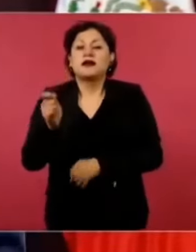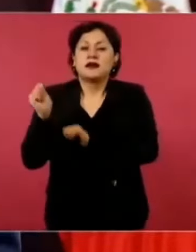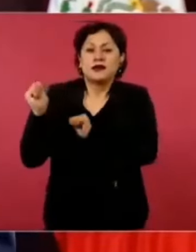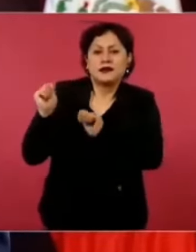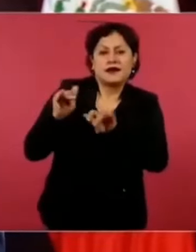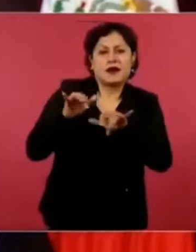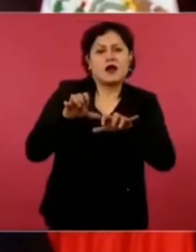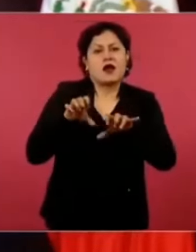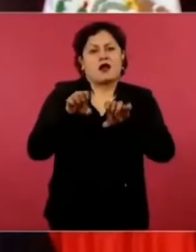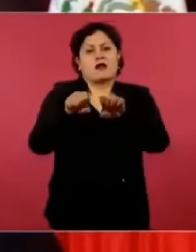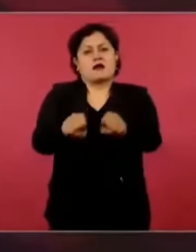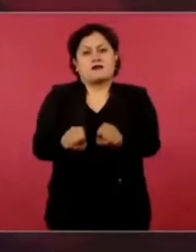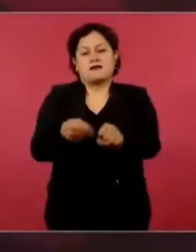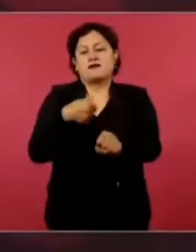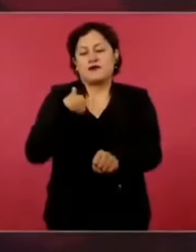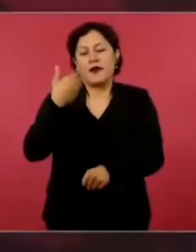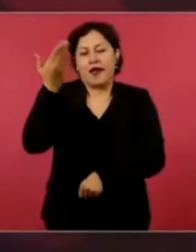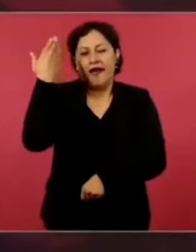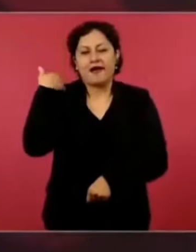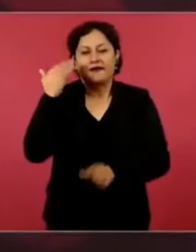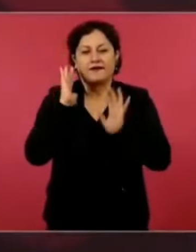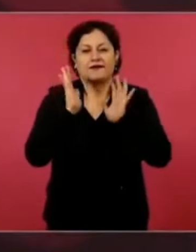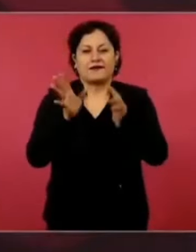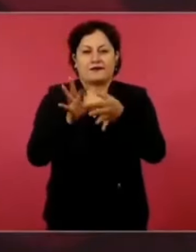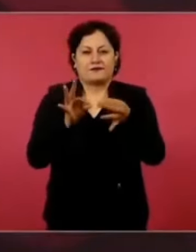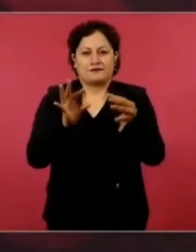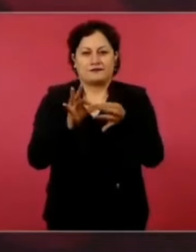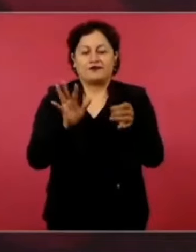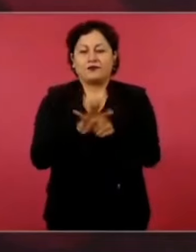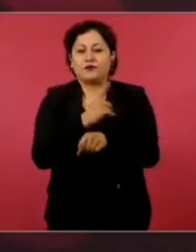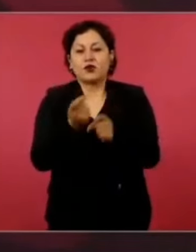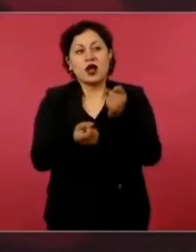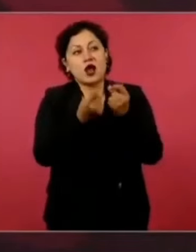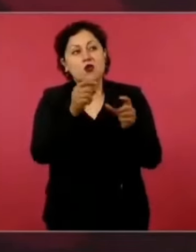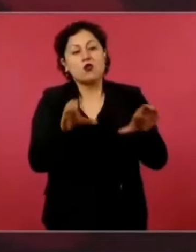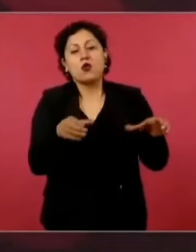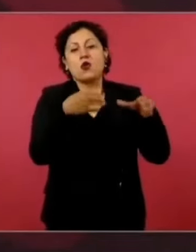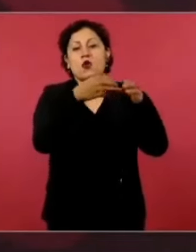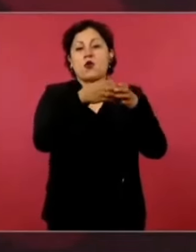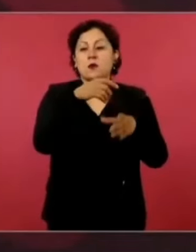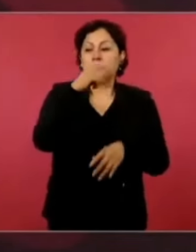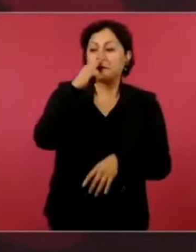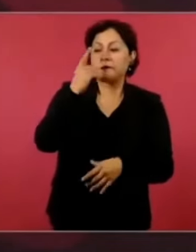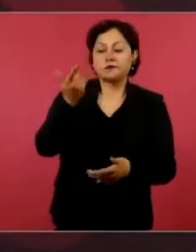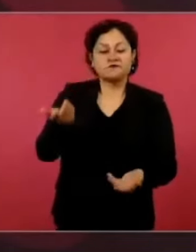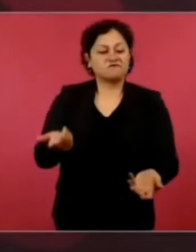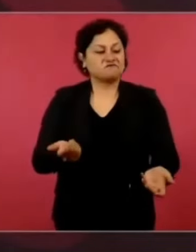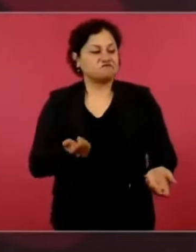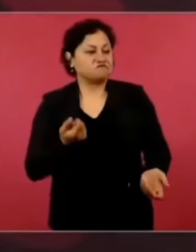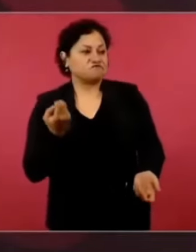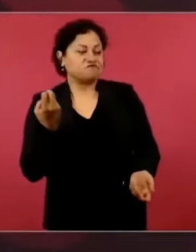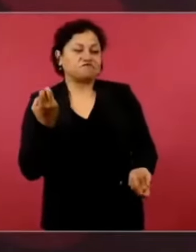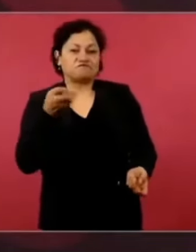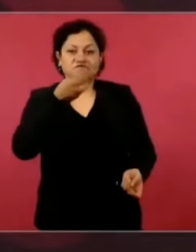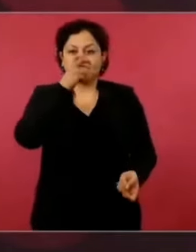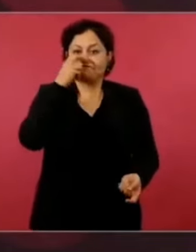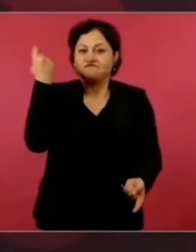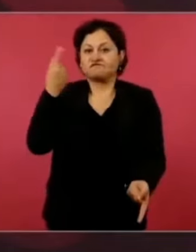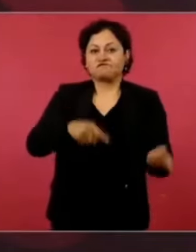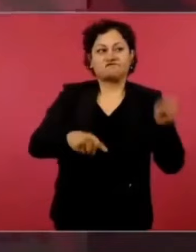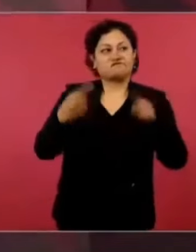oligarcas que se sentían dueños de México. Pues llegamos a